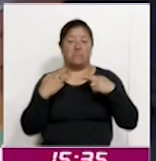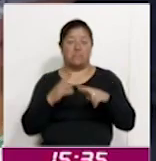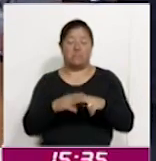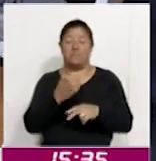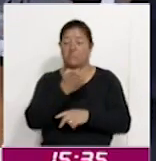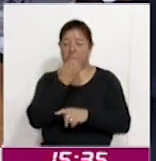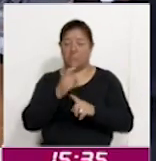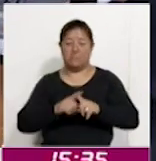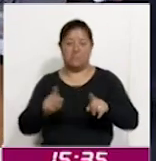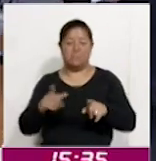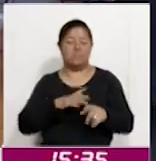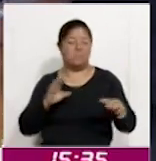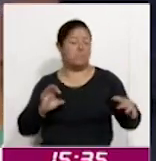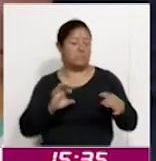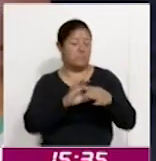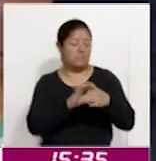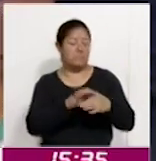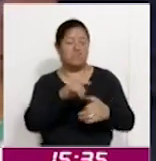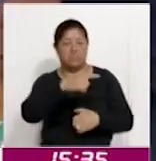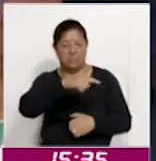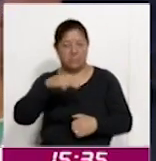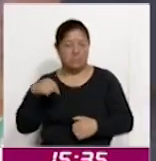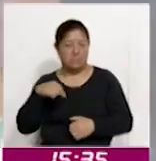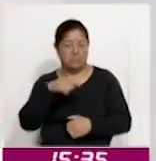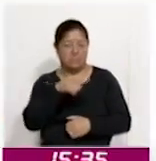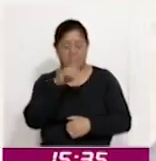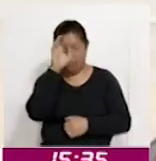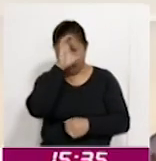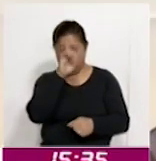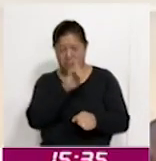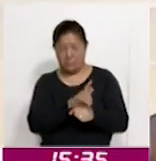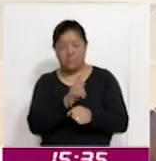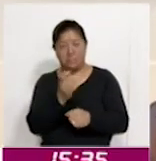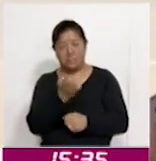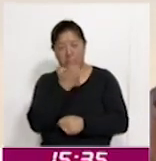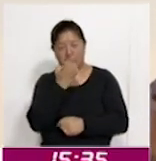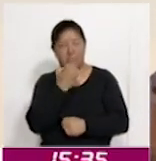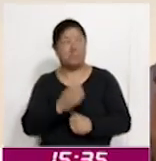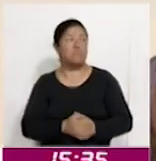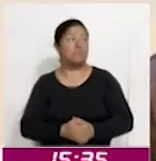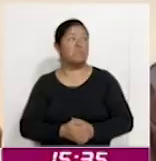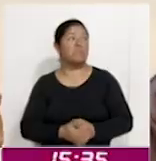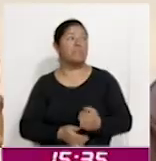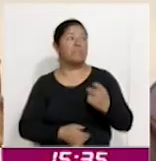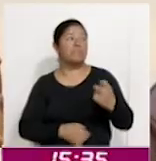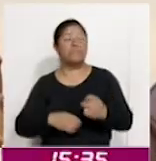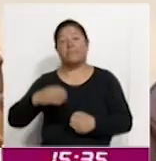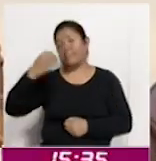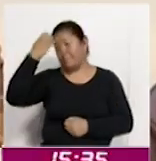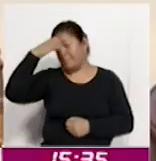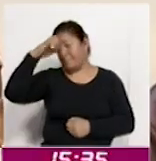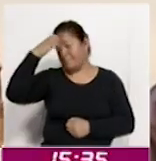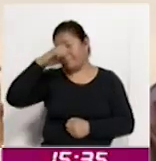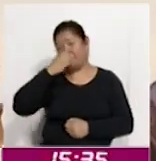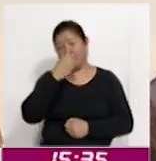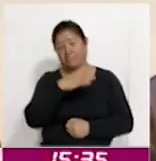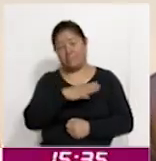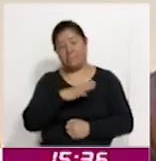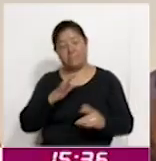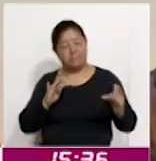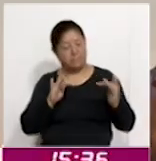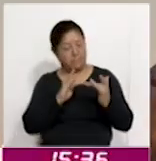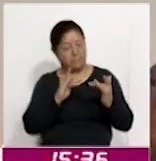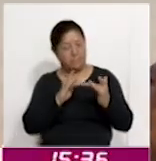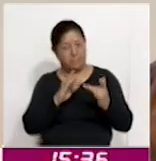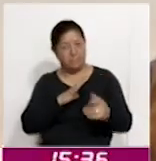fue fortalecer los lazos académicos y culturales entre ambas regiones. Fue una experiencia maravillosa, un enlace que tuvimos con el